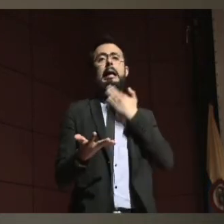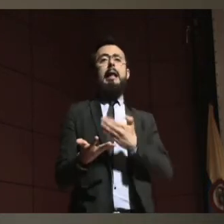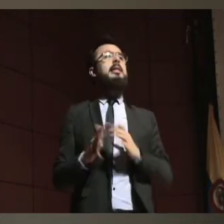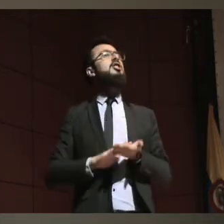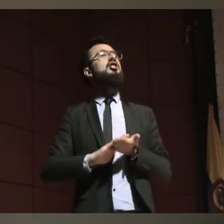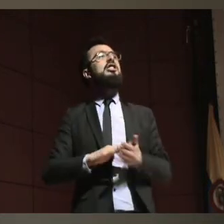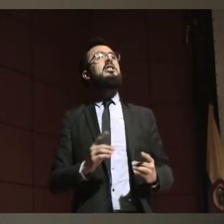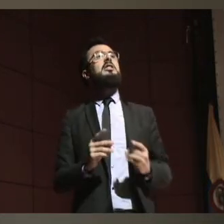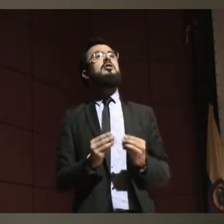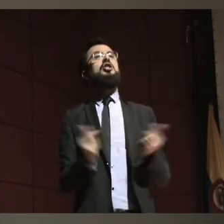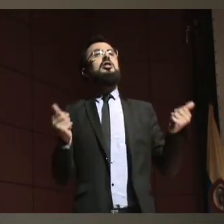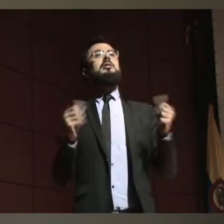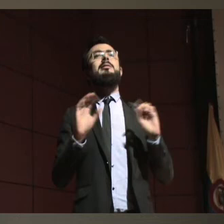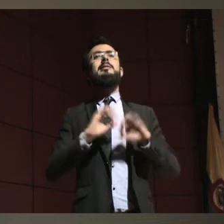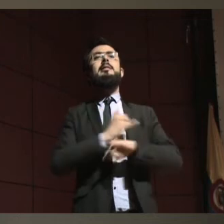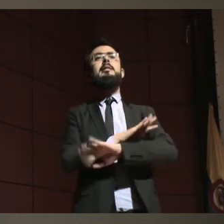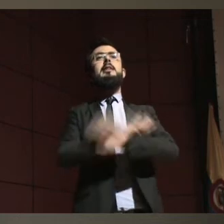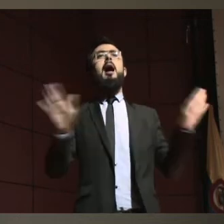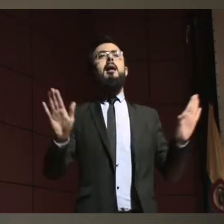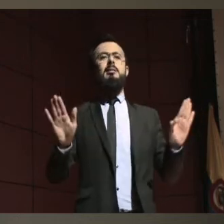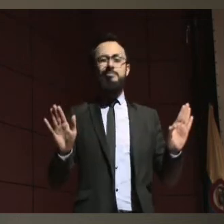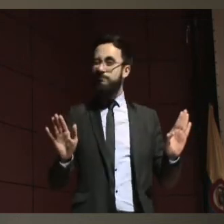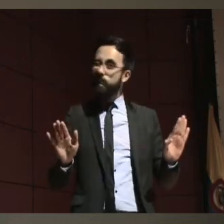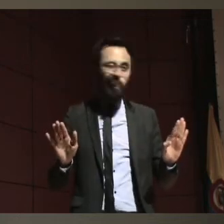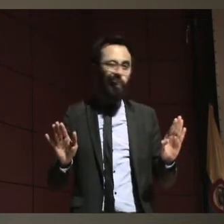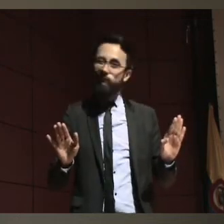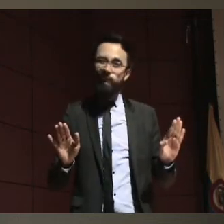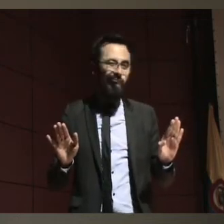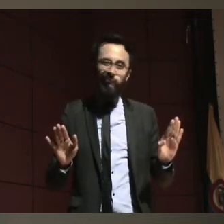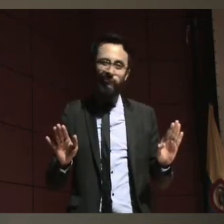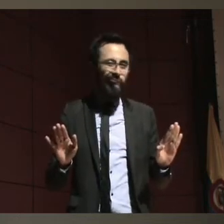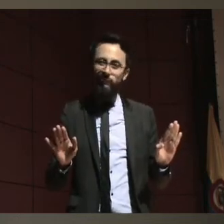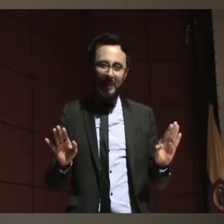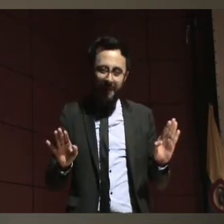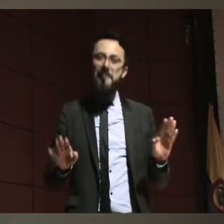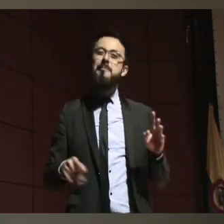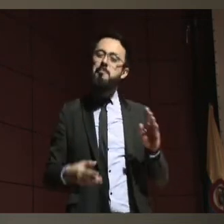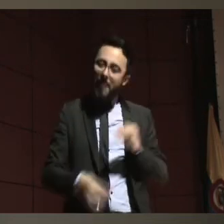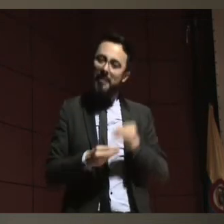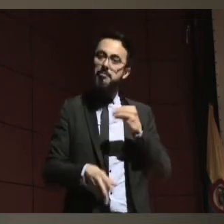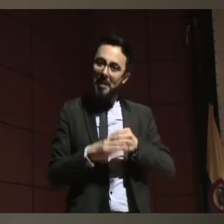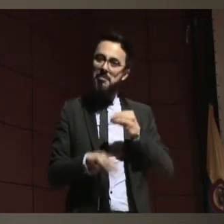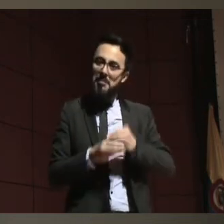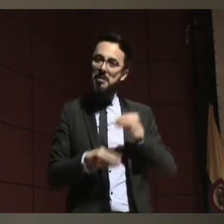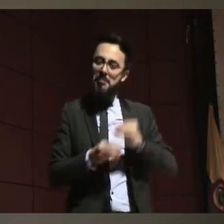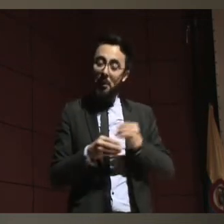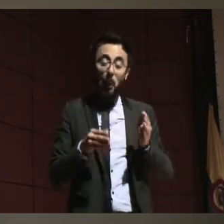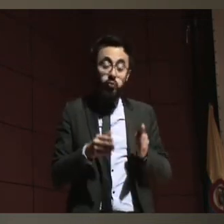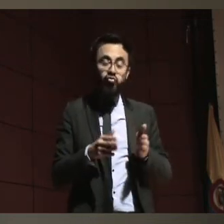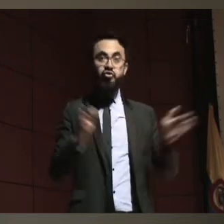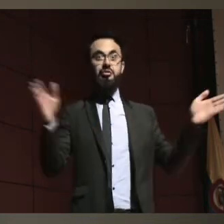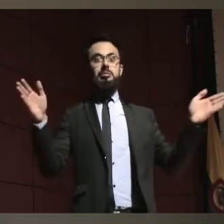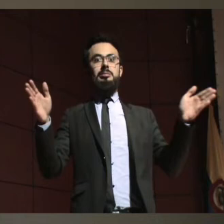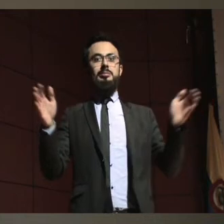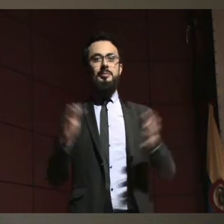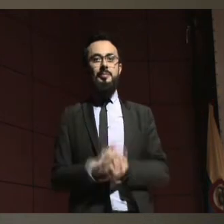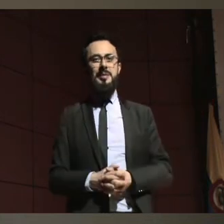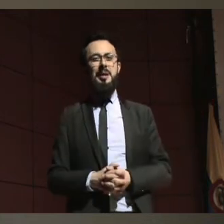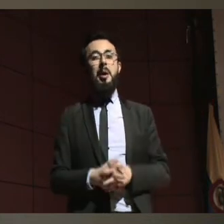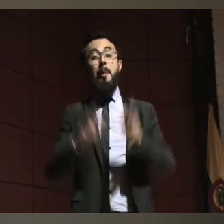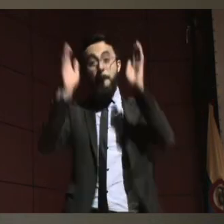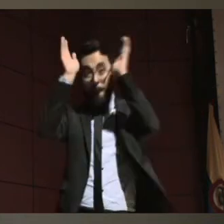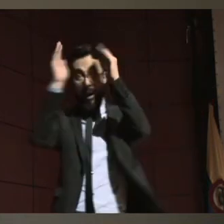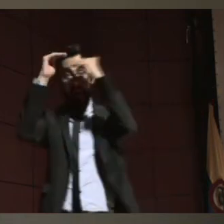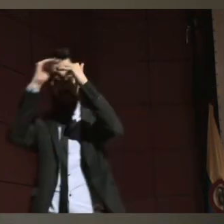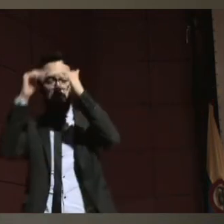ese paradigma ya lo estamos también superando, pero nos cuesta un poquito de trabajo superarlo. Porque no es solamente la